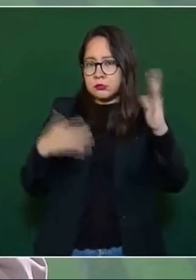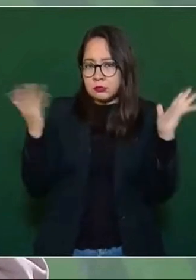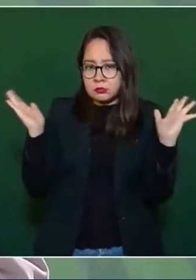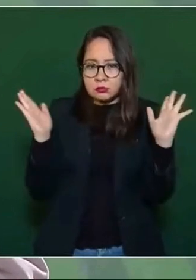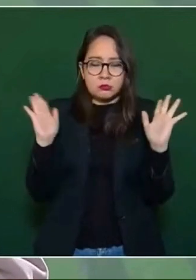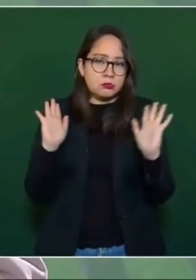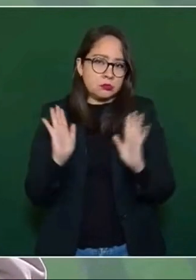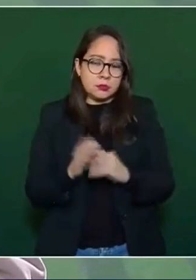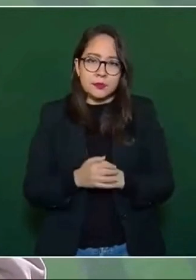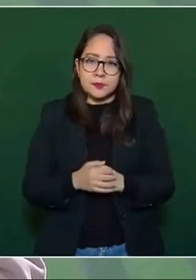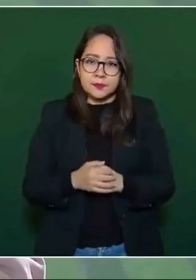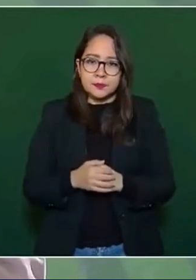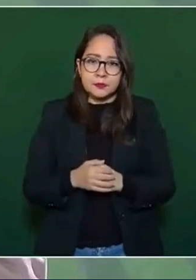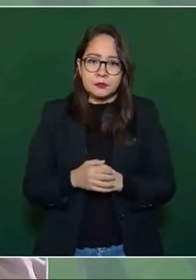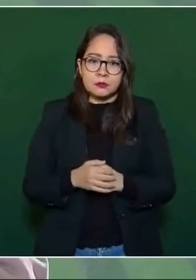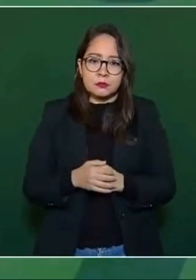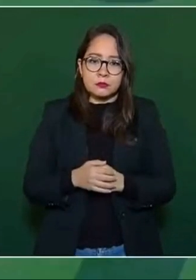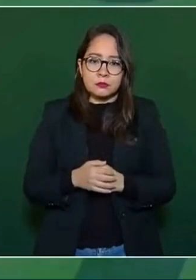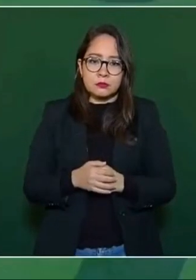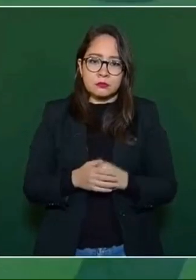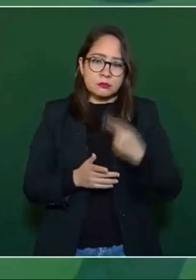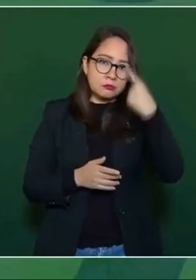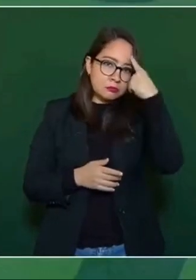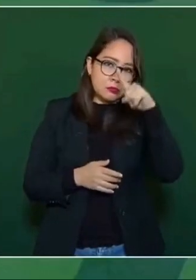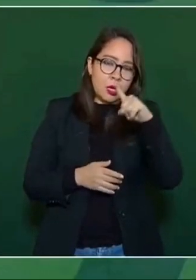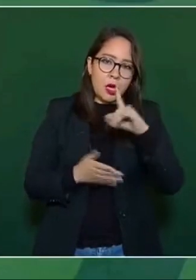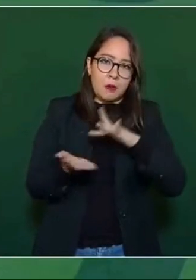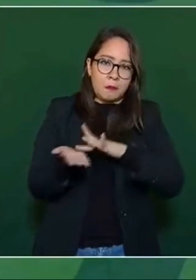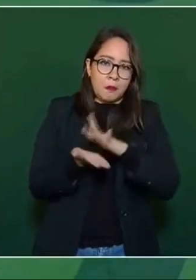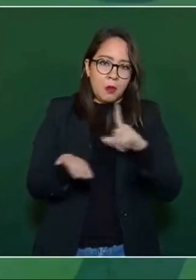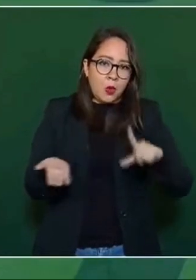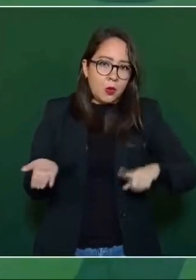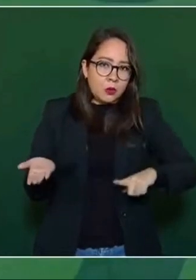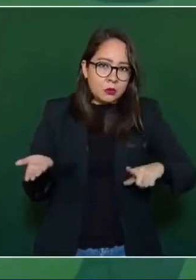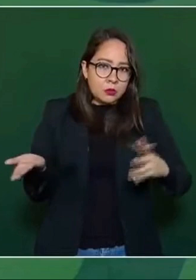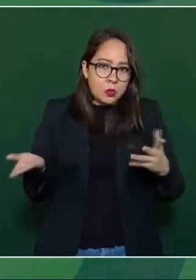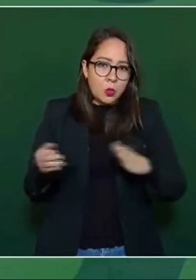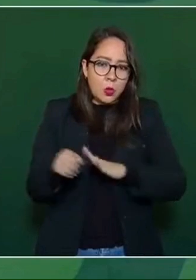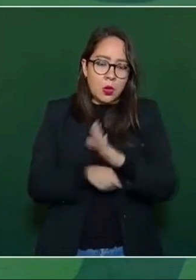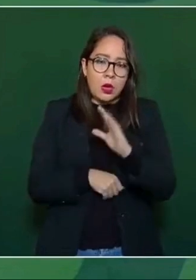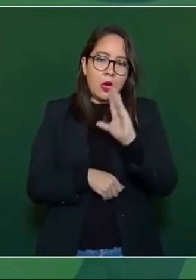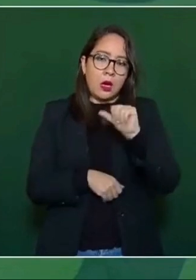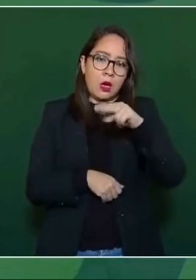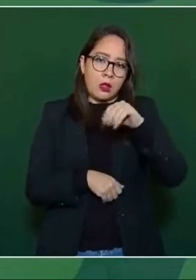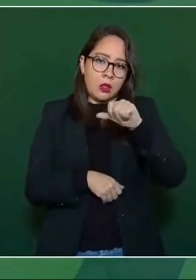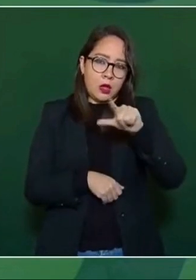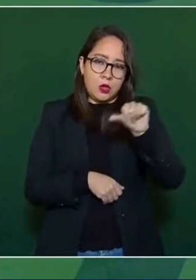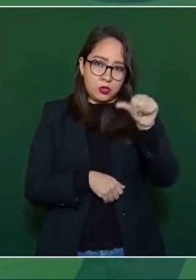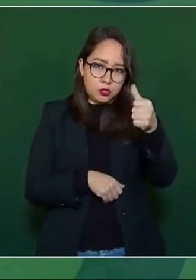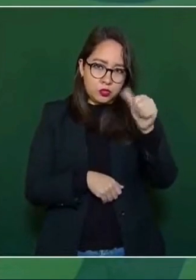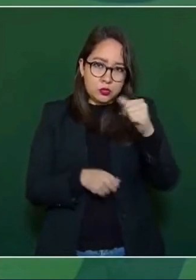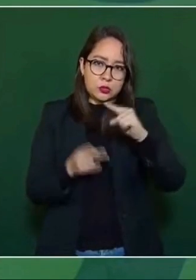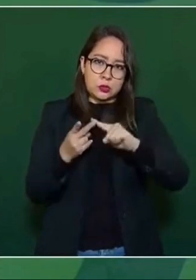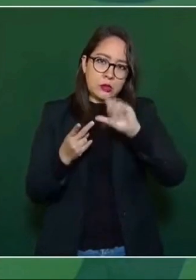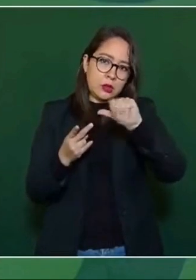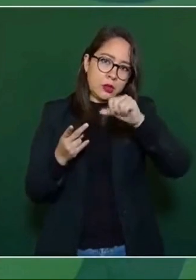medios públicos, con el Canal 11, con el Canal 22,